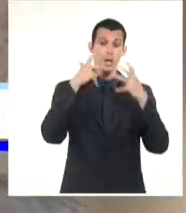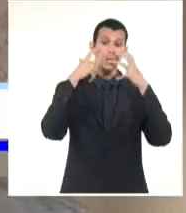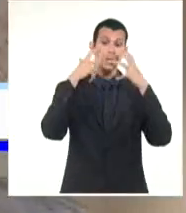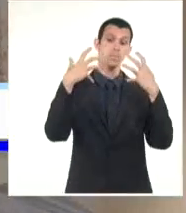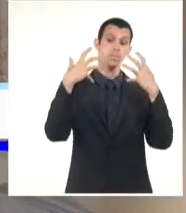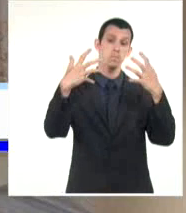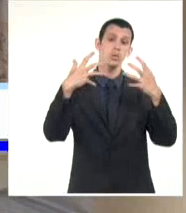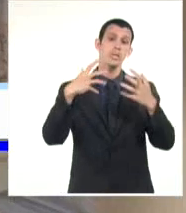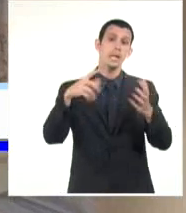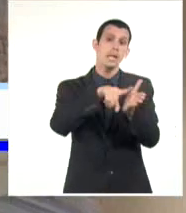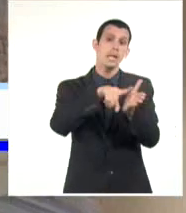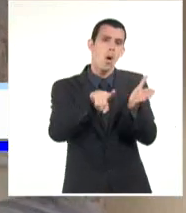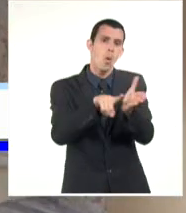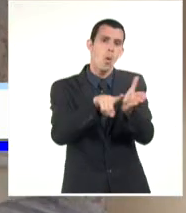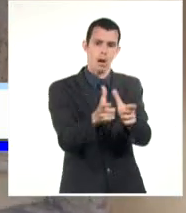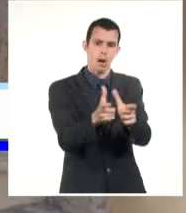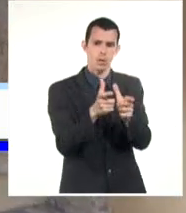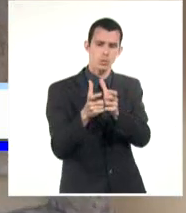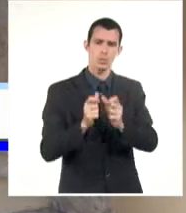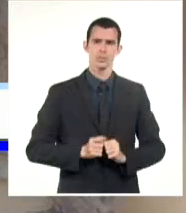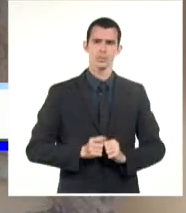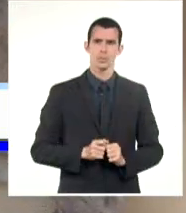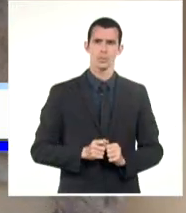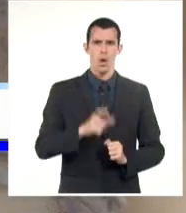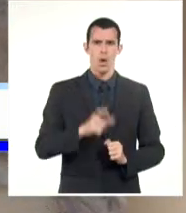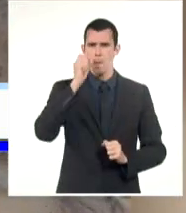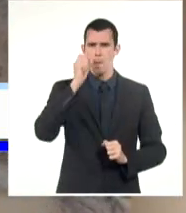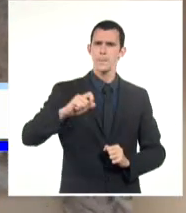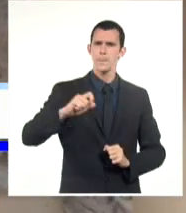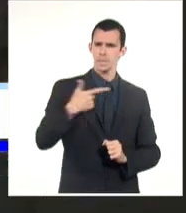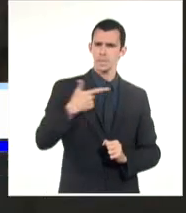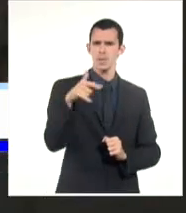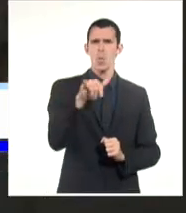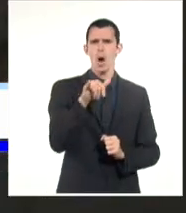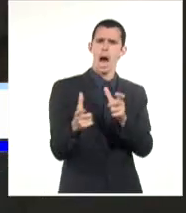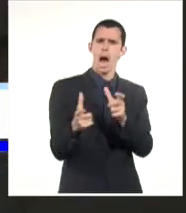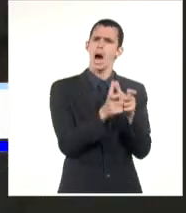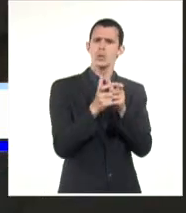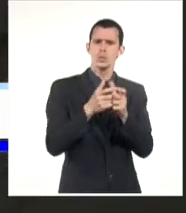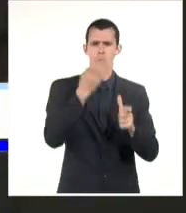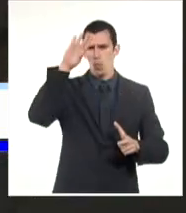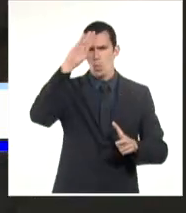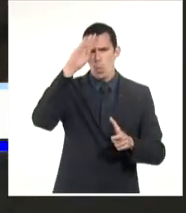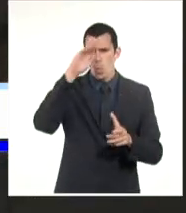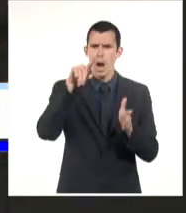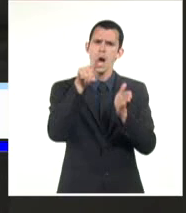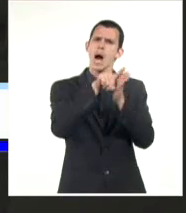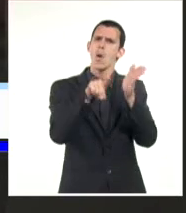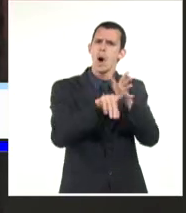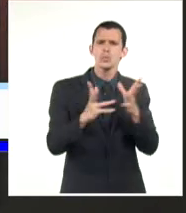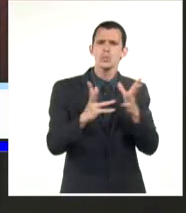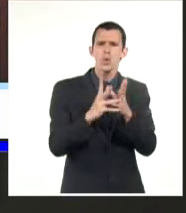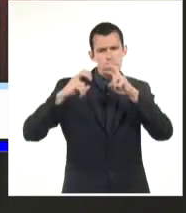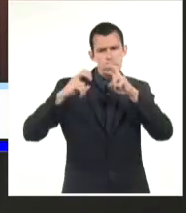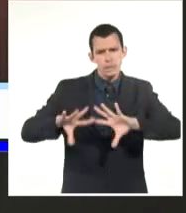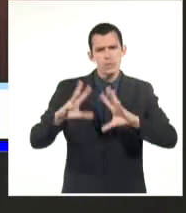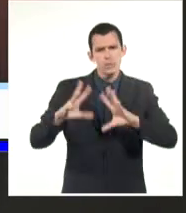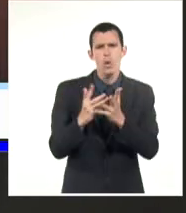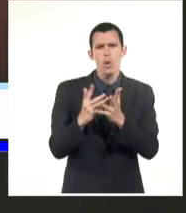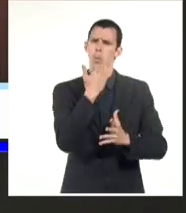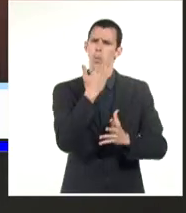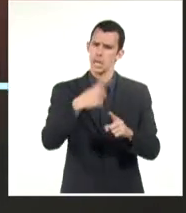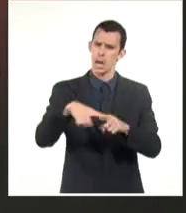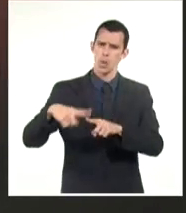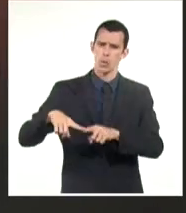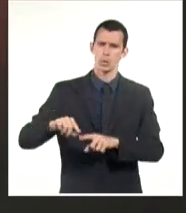vicepresidente de la Sociedad Cubana de Ciencias Penales y Criminológicas. En su destacada trayectoria, trascienden sus funciones